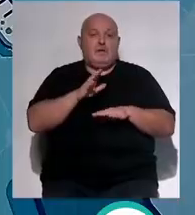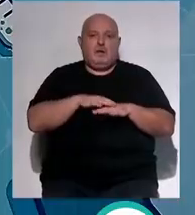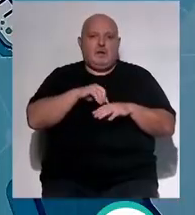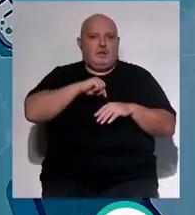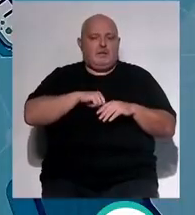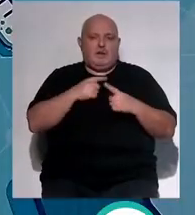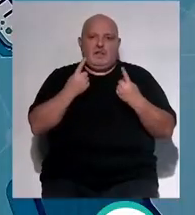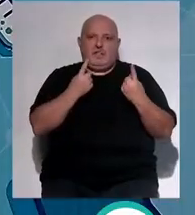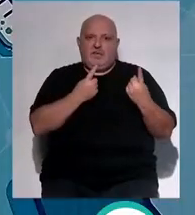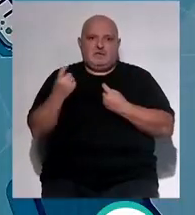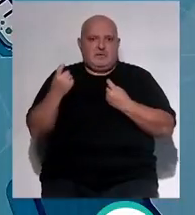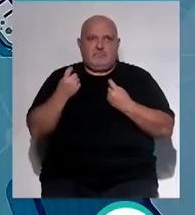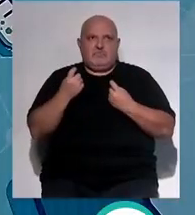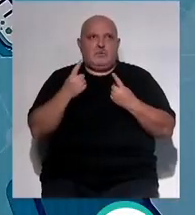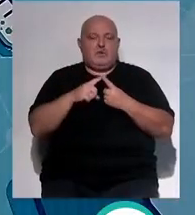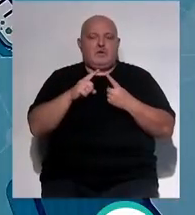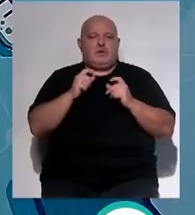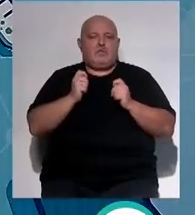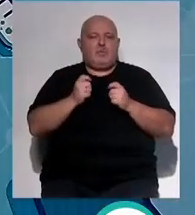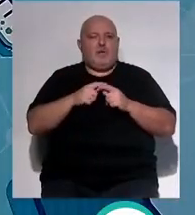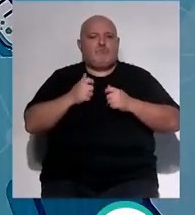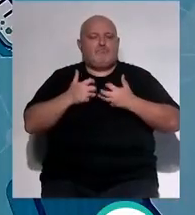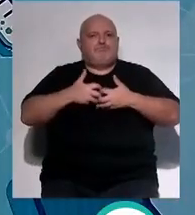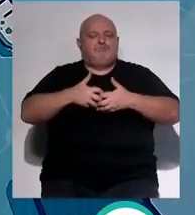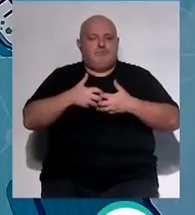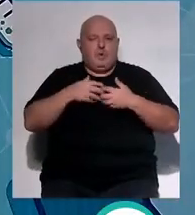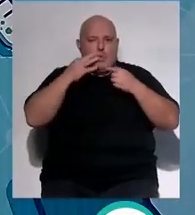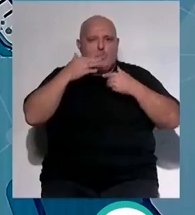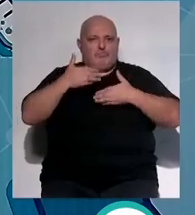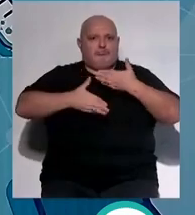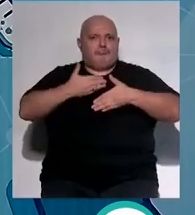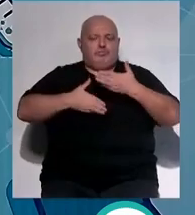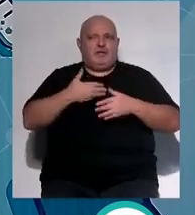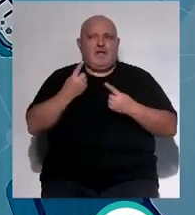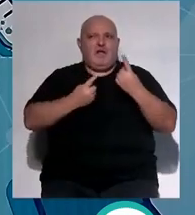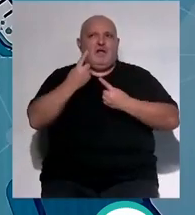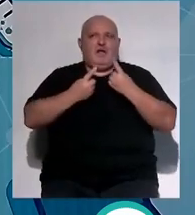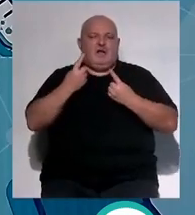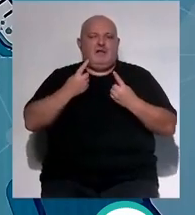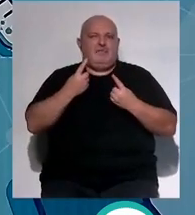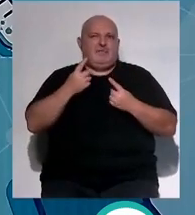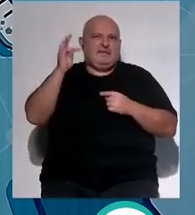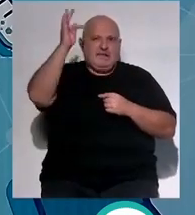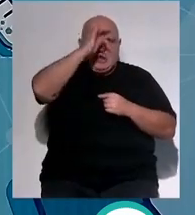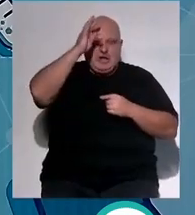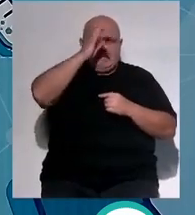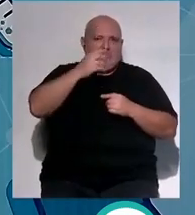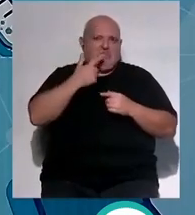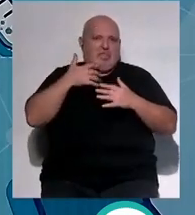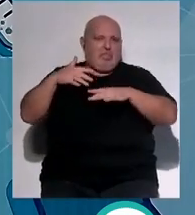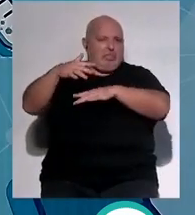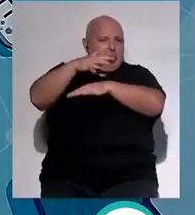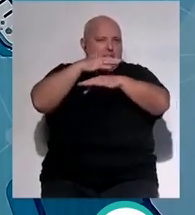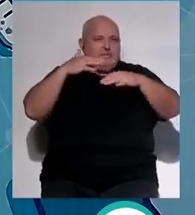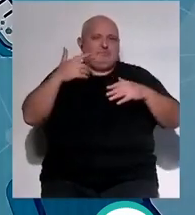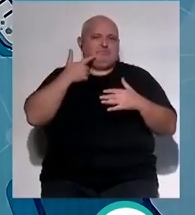vital me parece es como la puesta en marcha del cuerpo yo sé que hay muchas teorías ahora y muchas